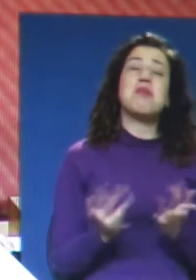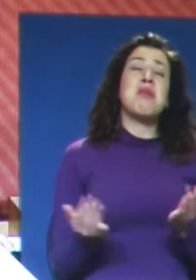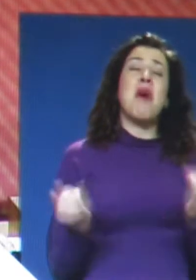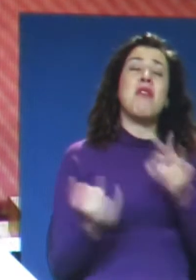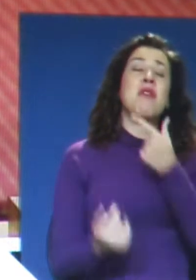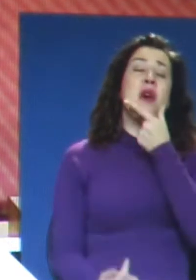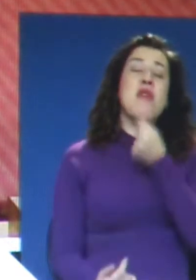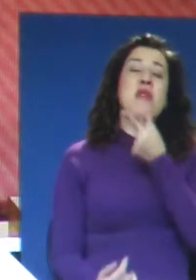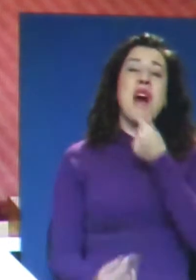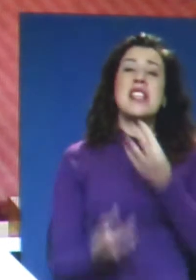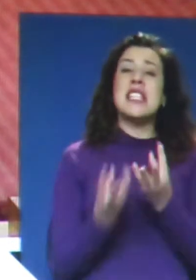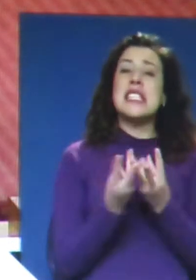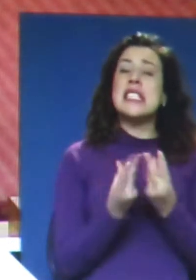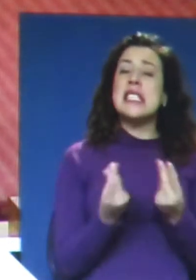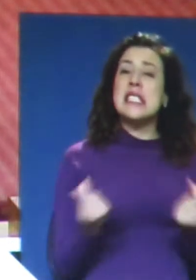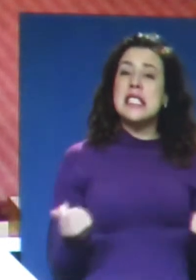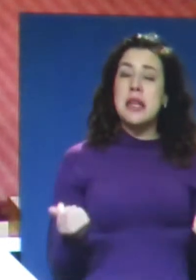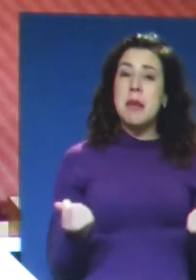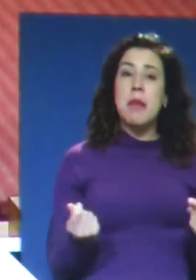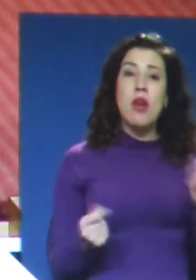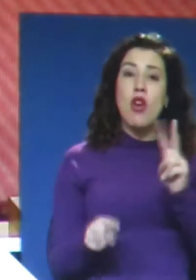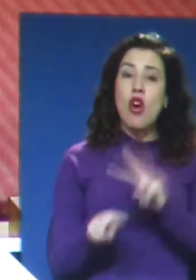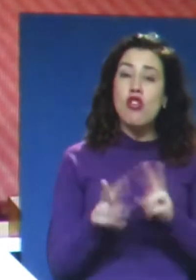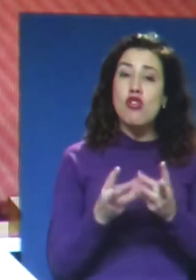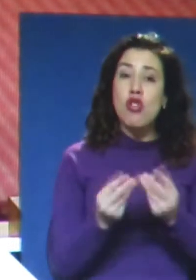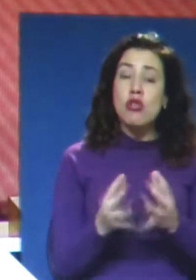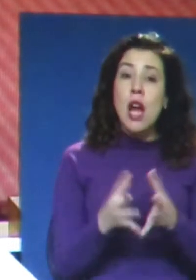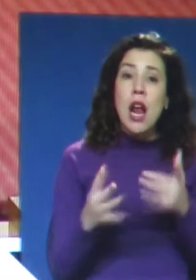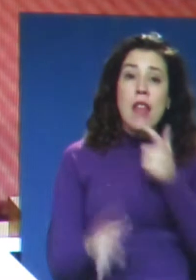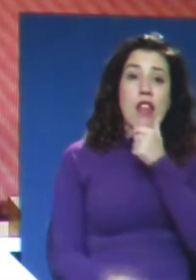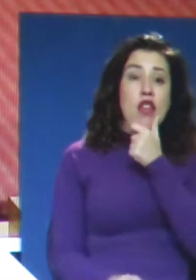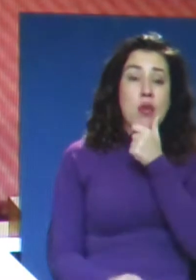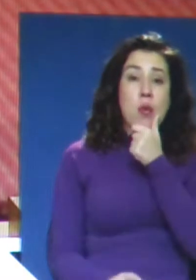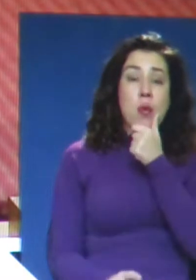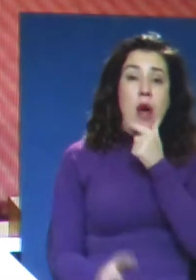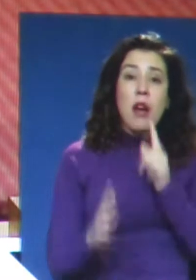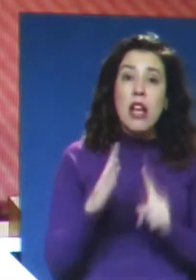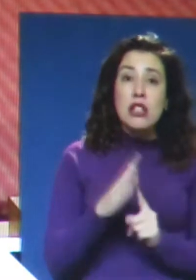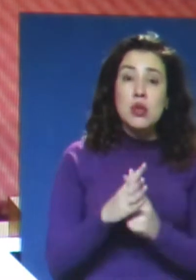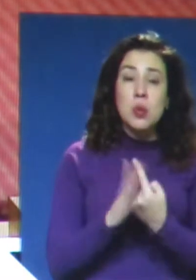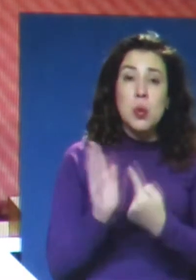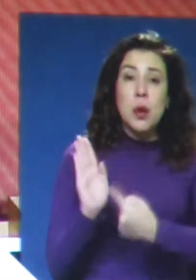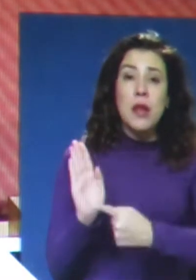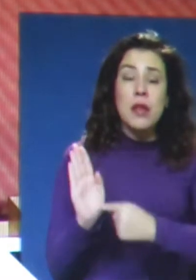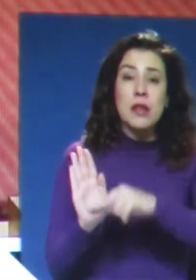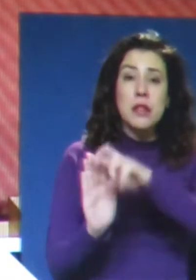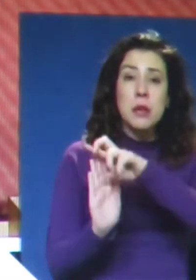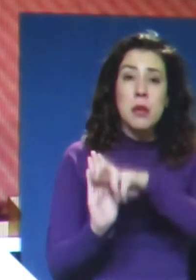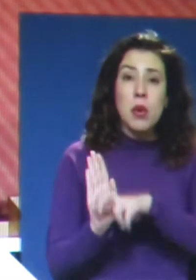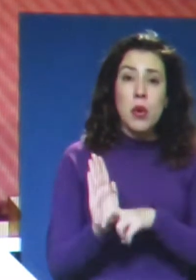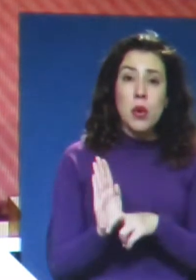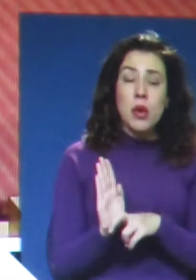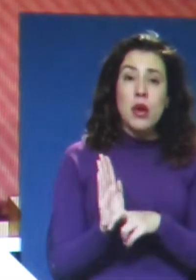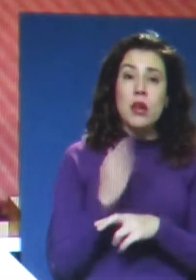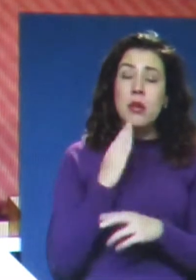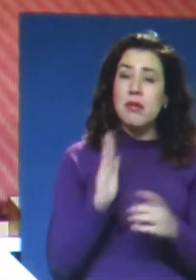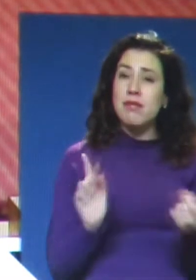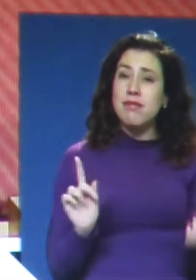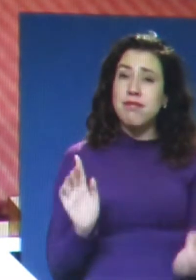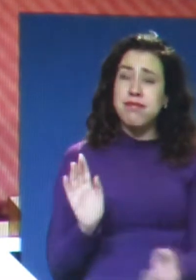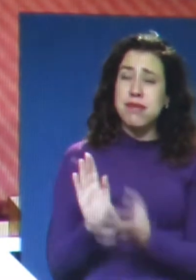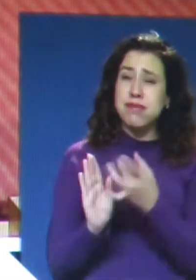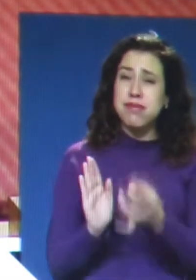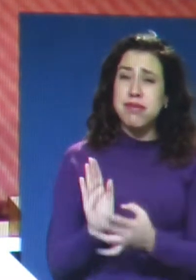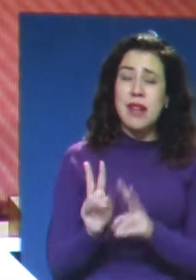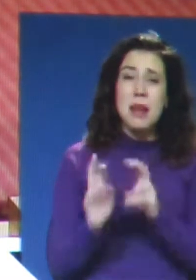y simplista, pero que no resuelve las tremendas dudas que despierta el proyecto y que, además, vulnera principios